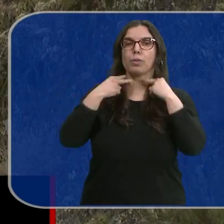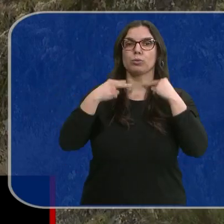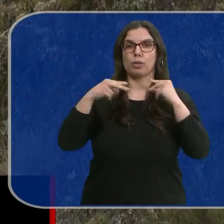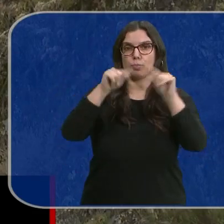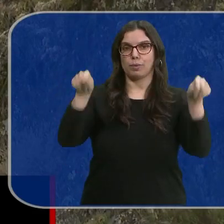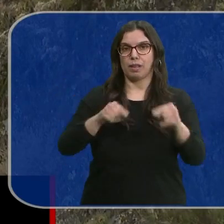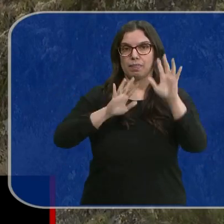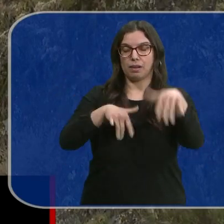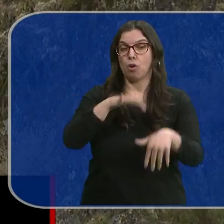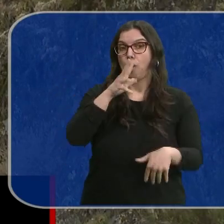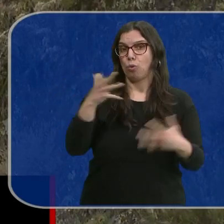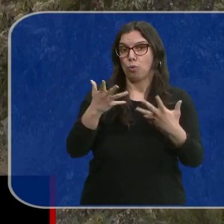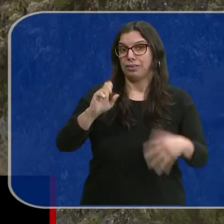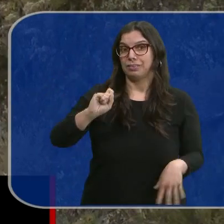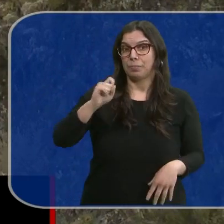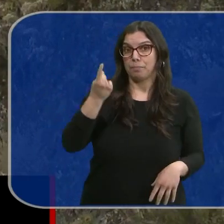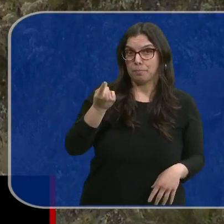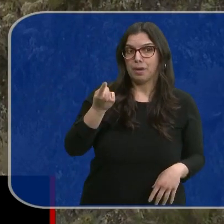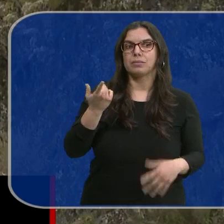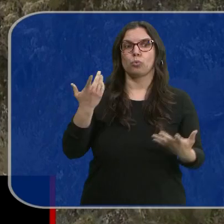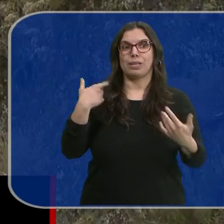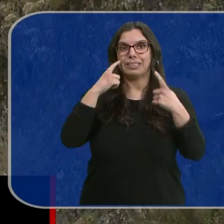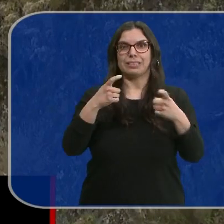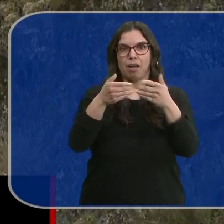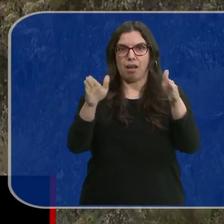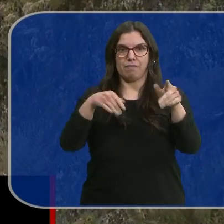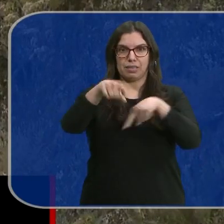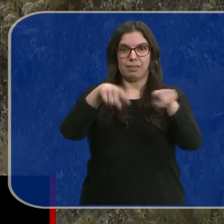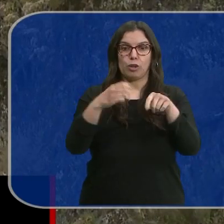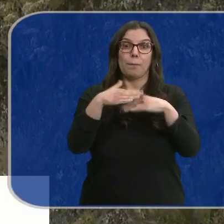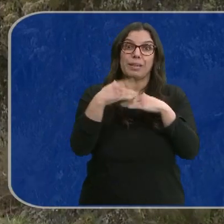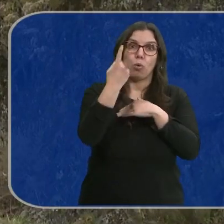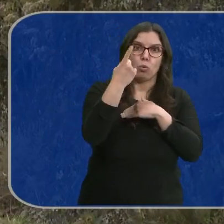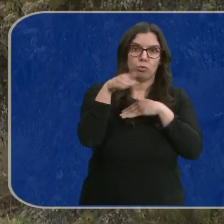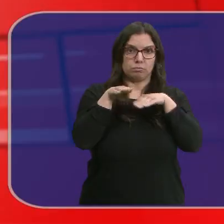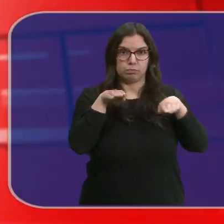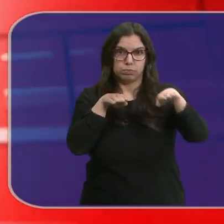Provincial de León. Ahora lo más urgente es abrir al tráfico uno de los carriles.